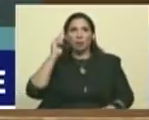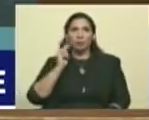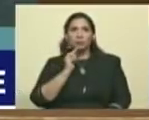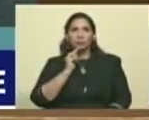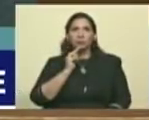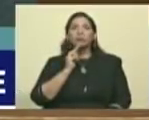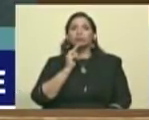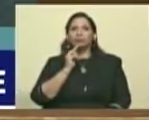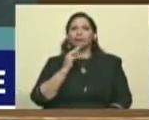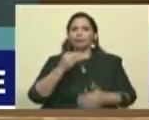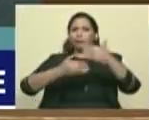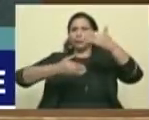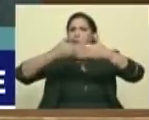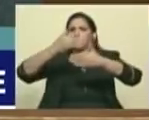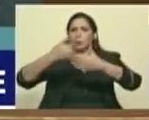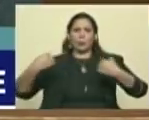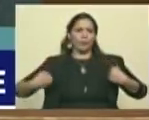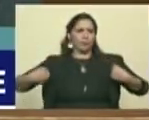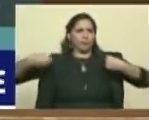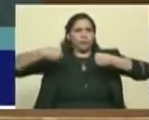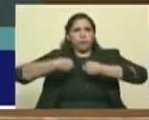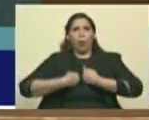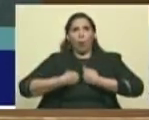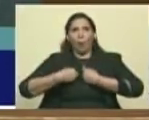blindada dentro de su formación